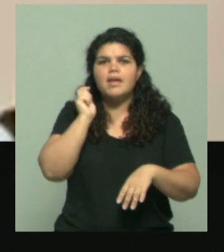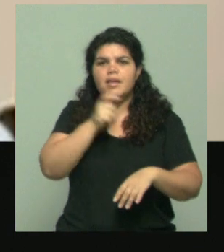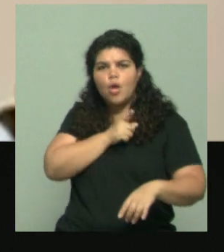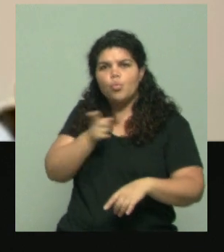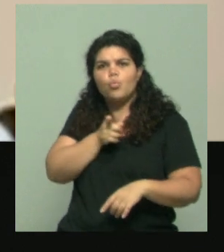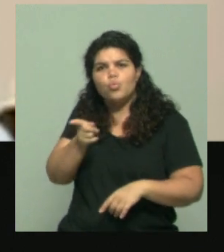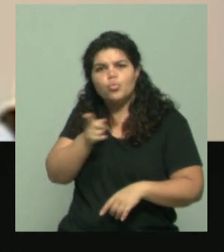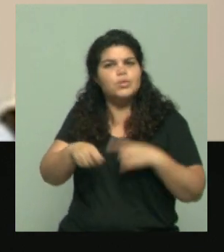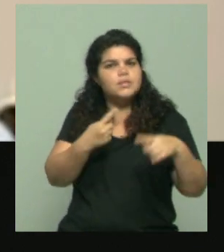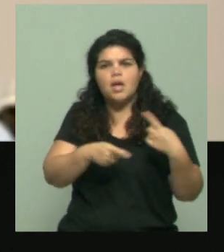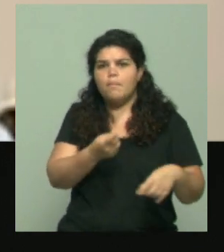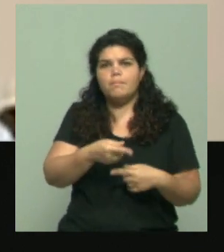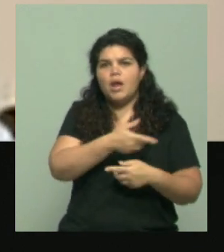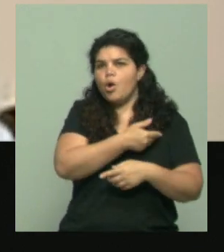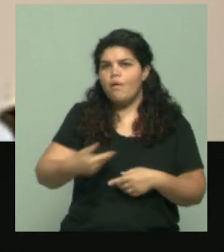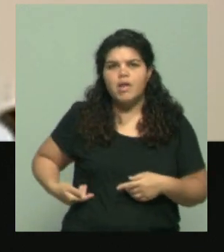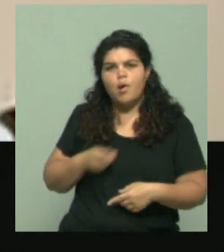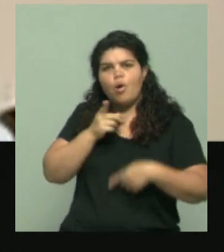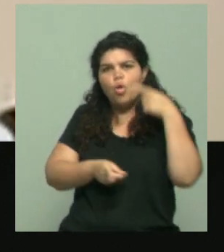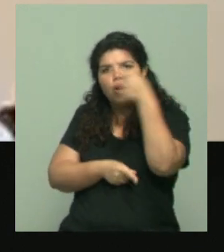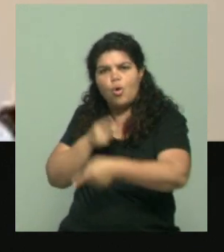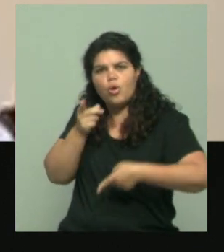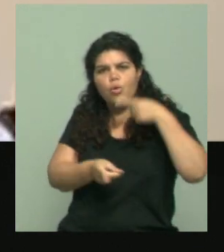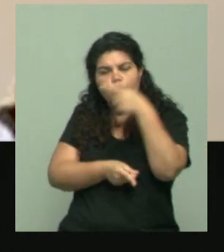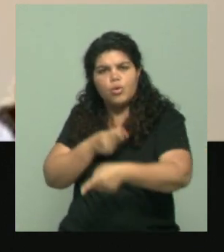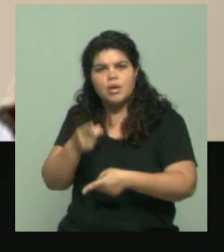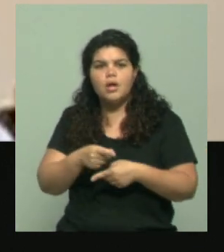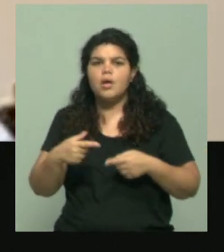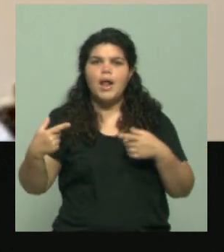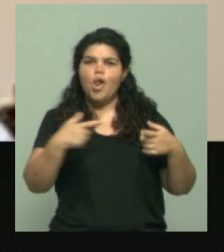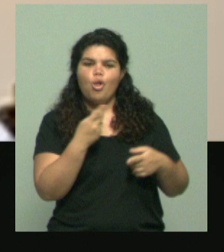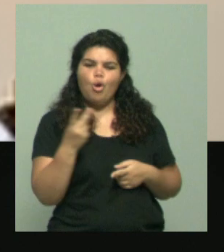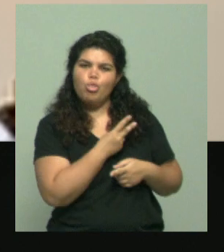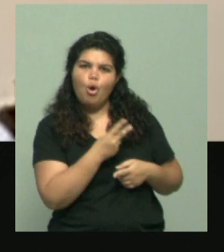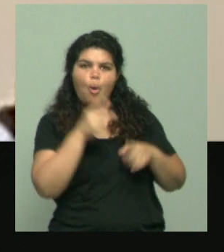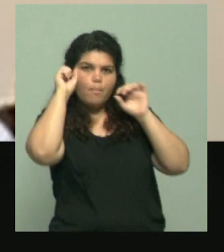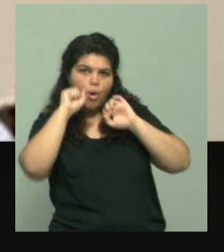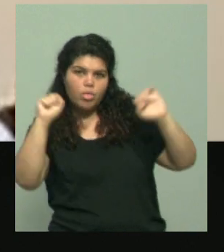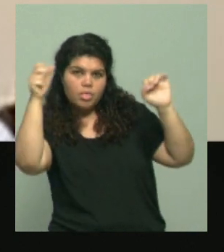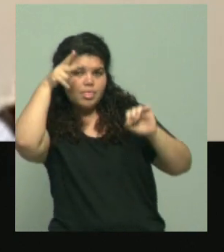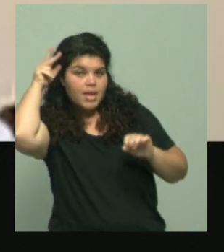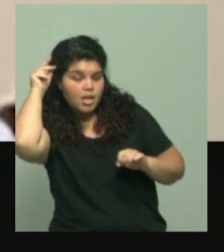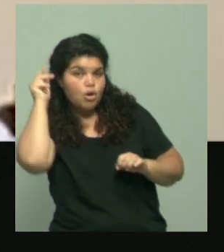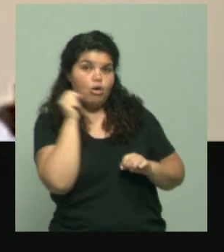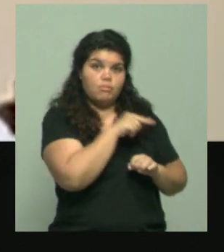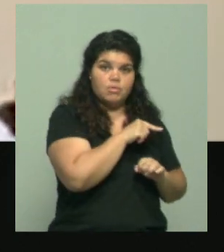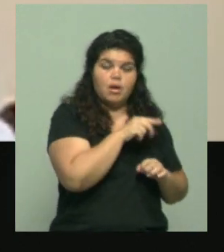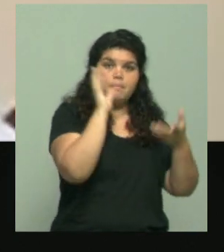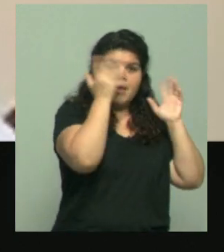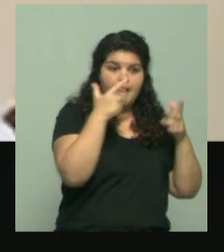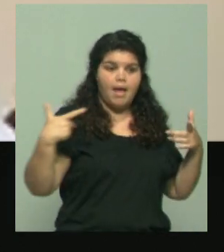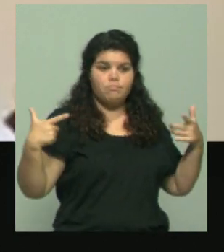Mondino de sus responsabilidades, pero ante la figura de Javier Milei y las diferencias que se iban dando, la principal responsable era ella y no tanto Javier Milei.